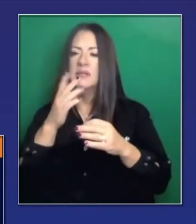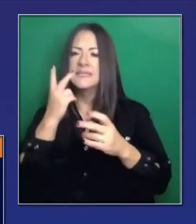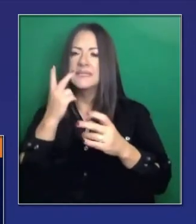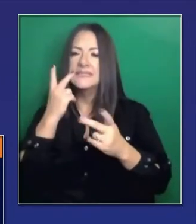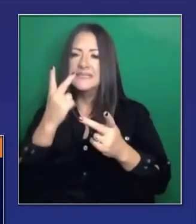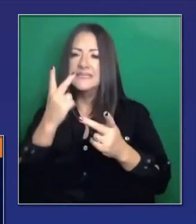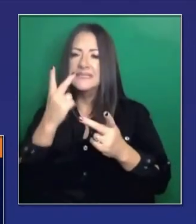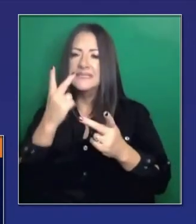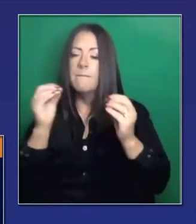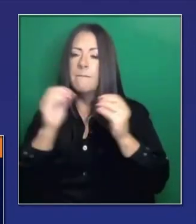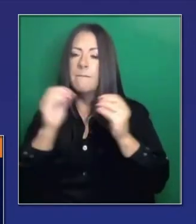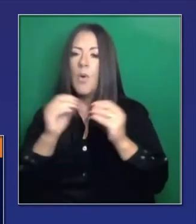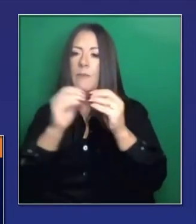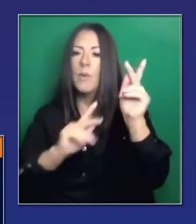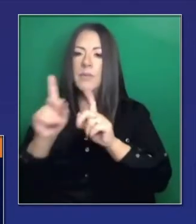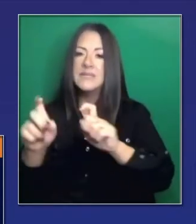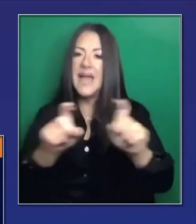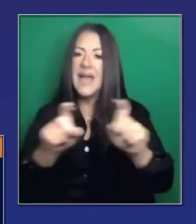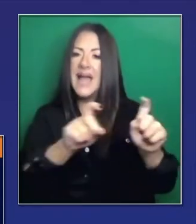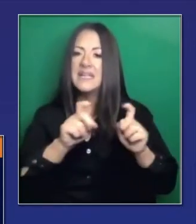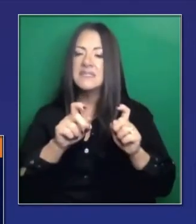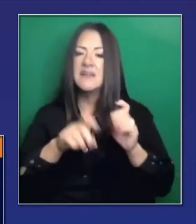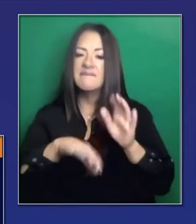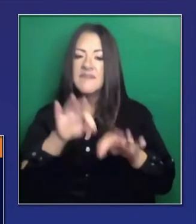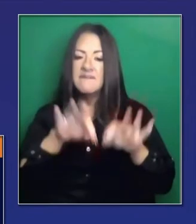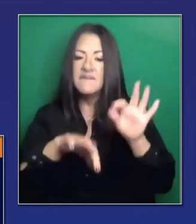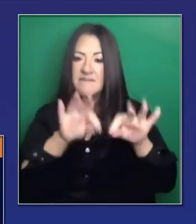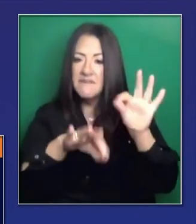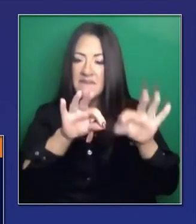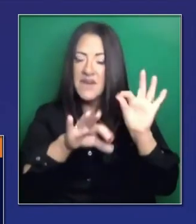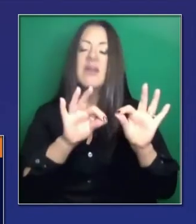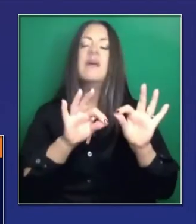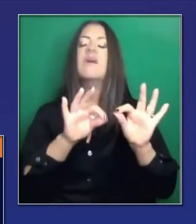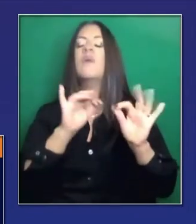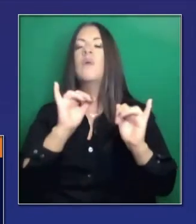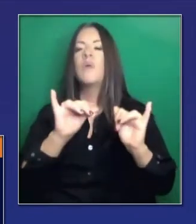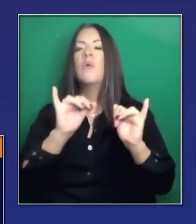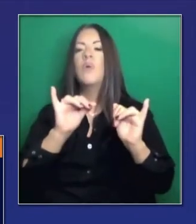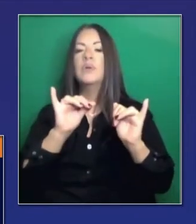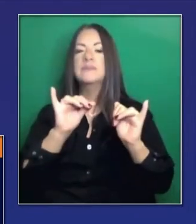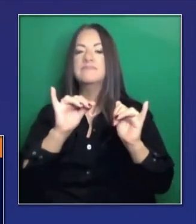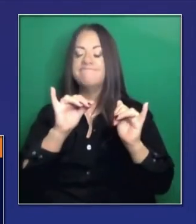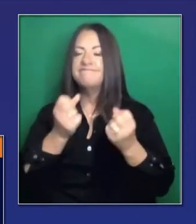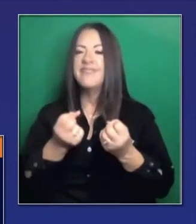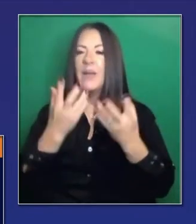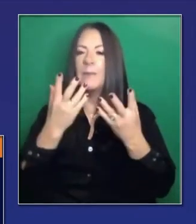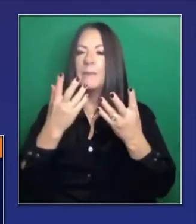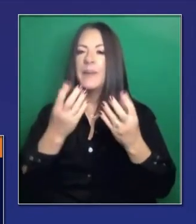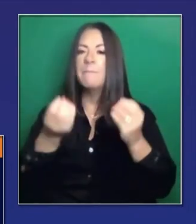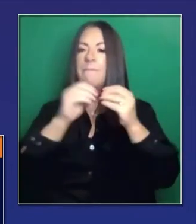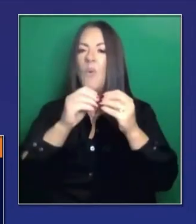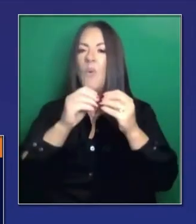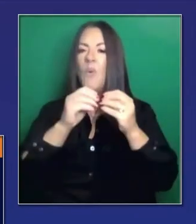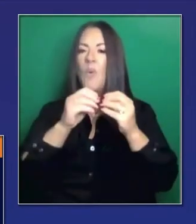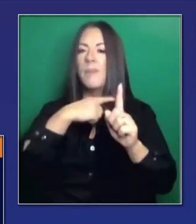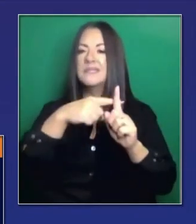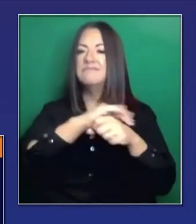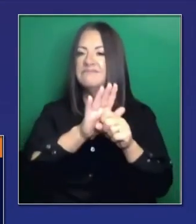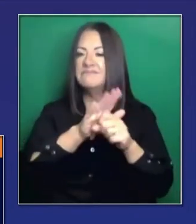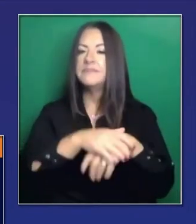resultados de pruebas. Y los resultados de las pruebas para ver los índices de positividad.